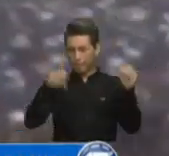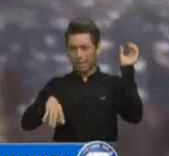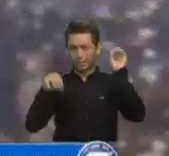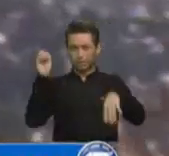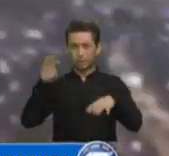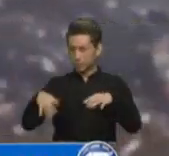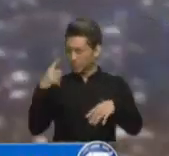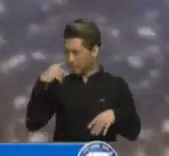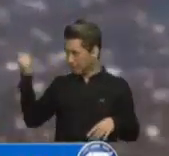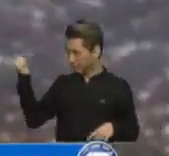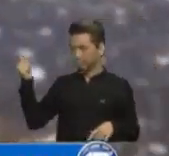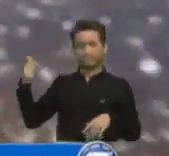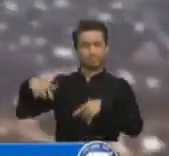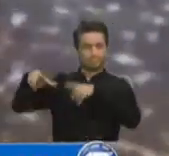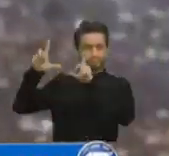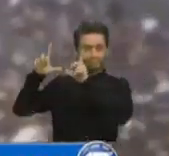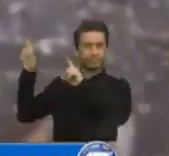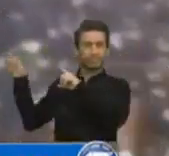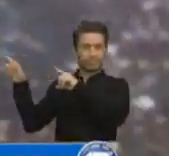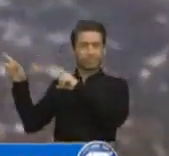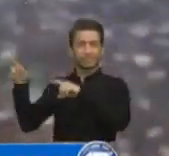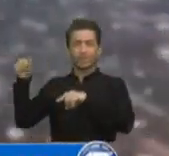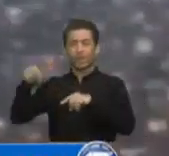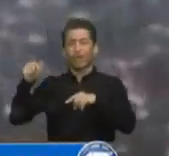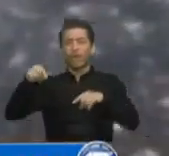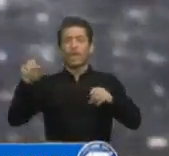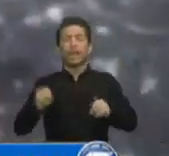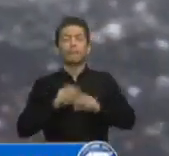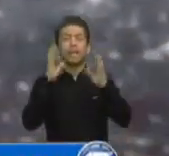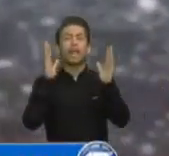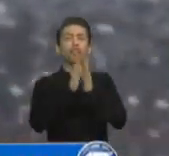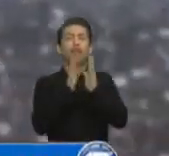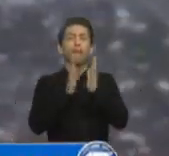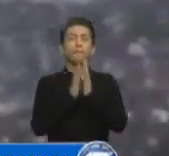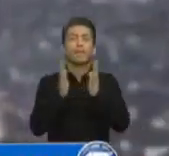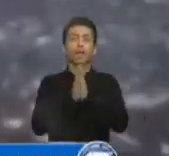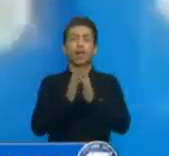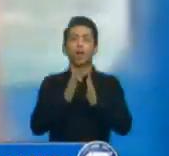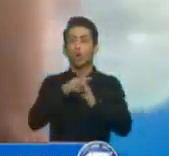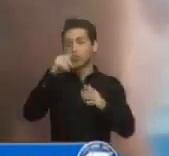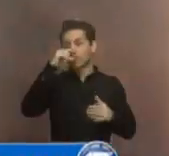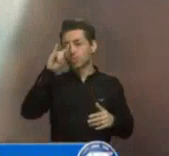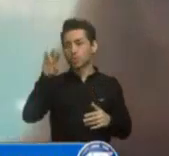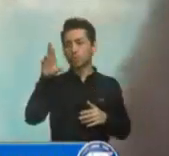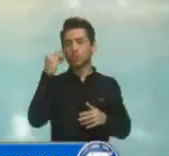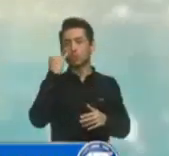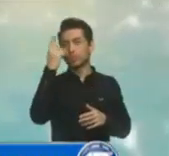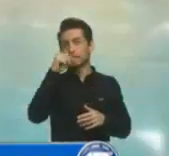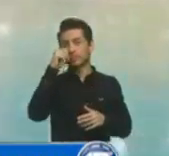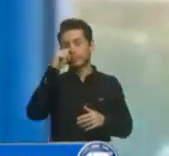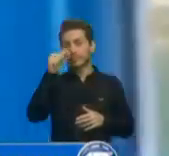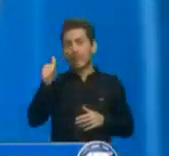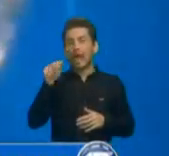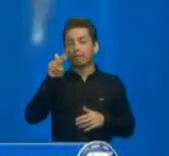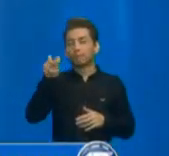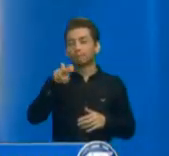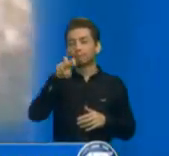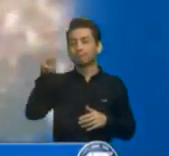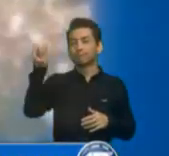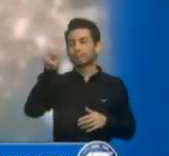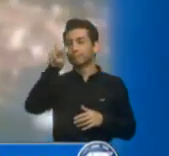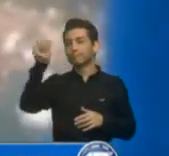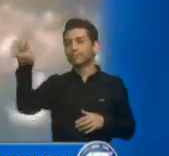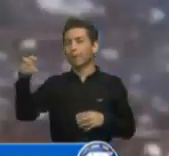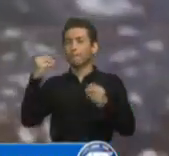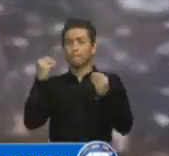Estas imágenes fueron captadas la mañana de este domingo por turistas que se percataron de la inmensa cantidad de basura que flotaba sobre